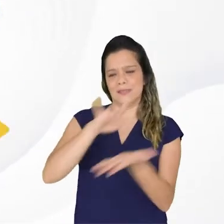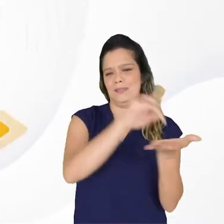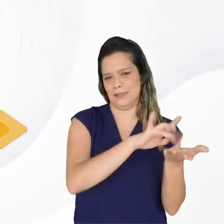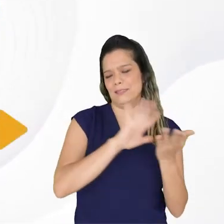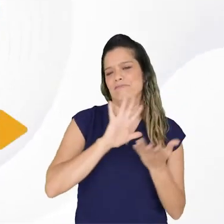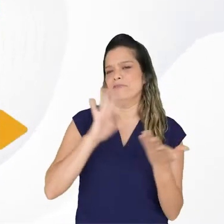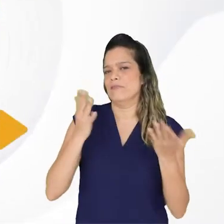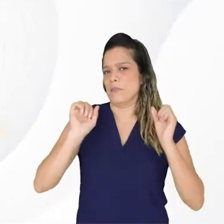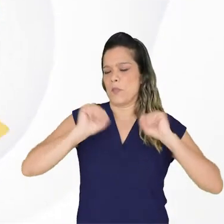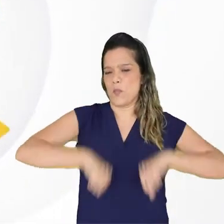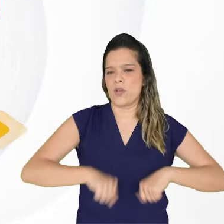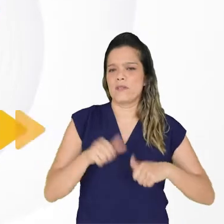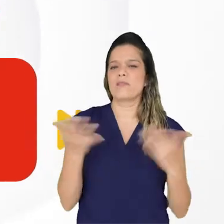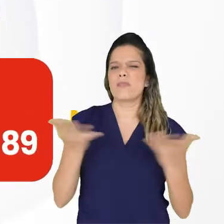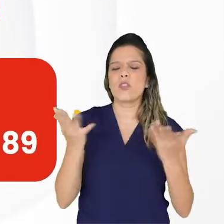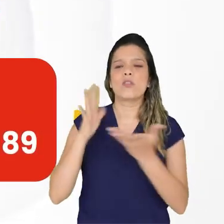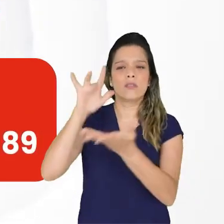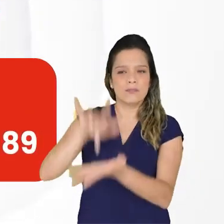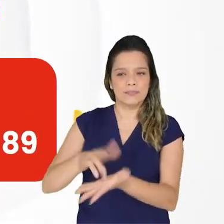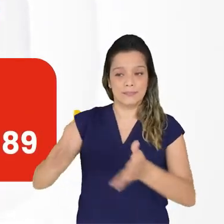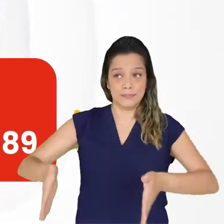presencial en las agencias.